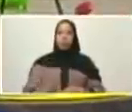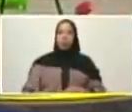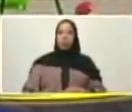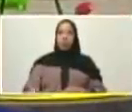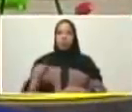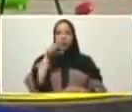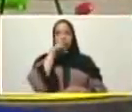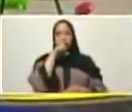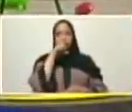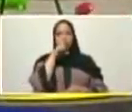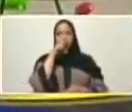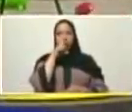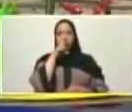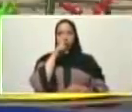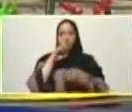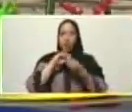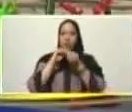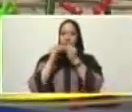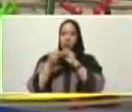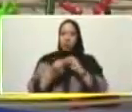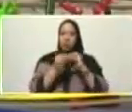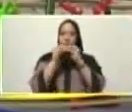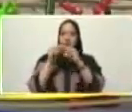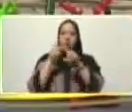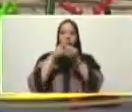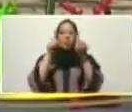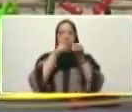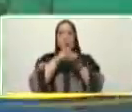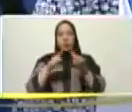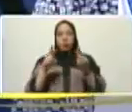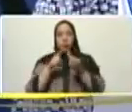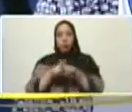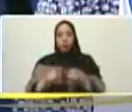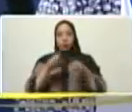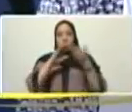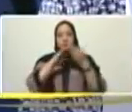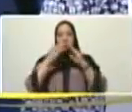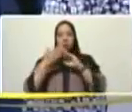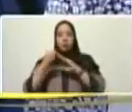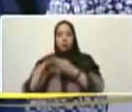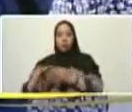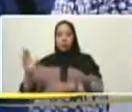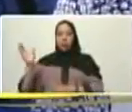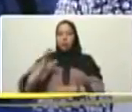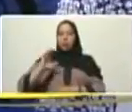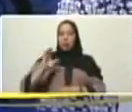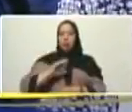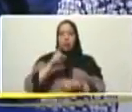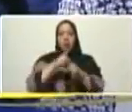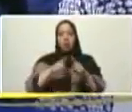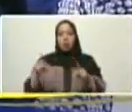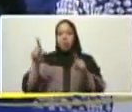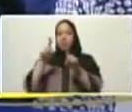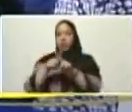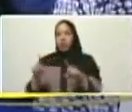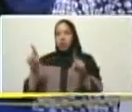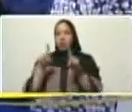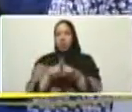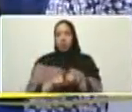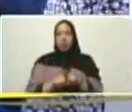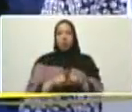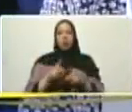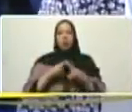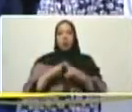viviendas que vamos a recuperar en los diferentes barrios de Caracas vamos por más mi comandante además de entregar